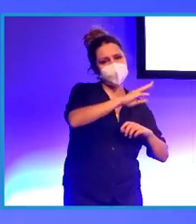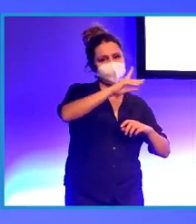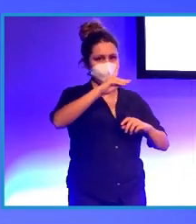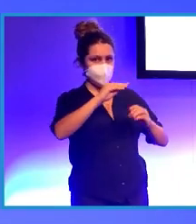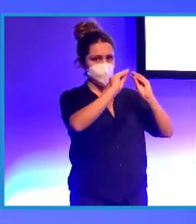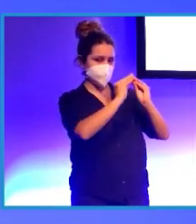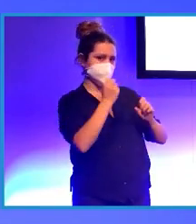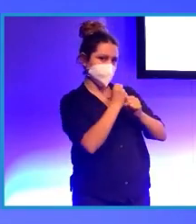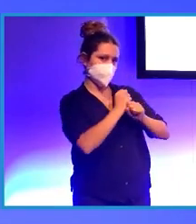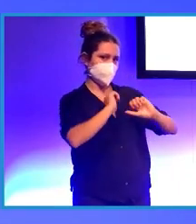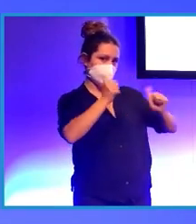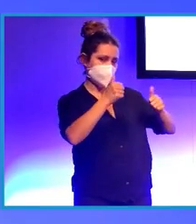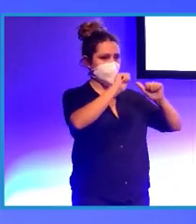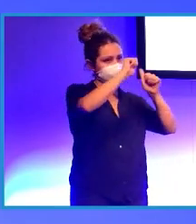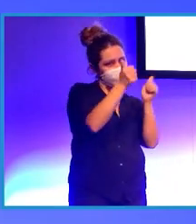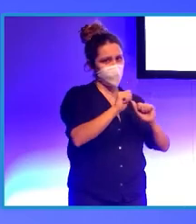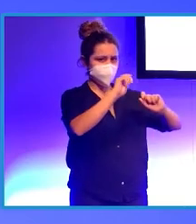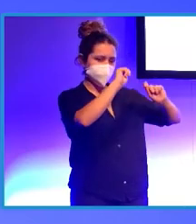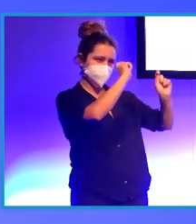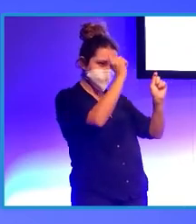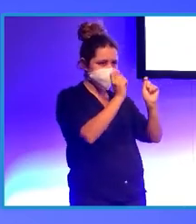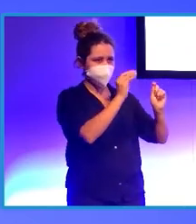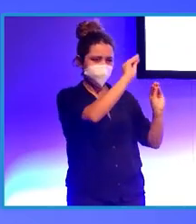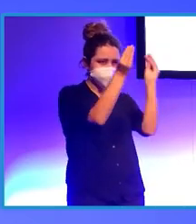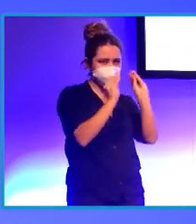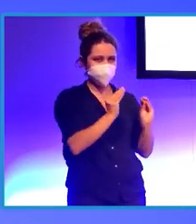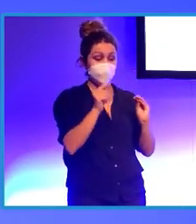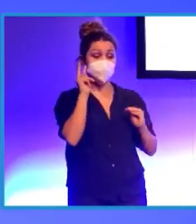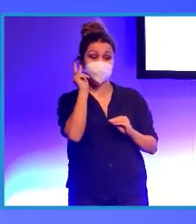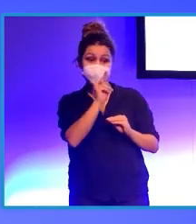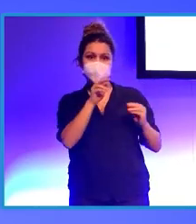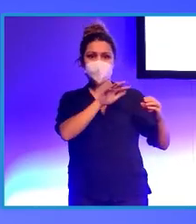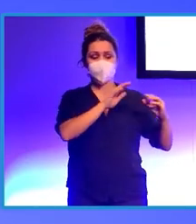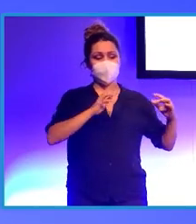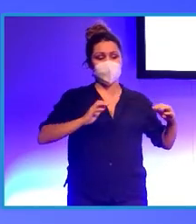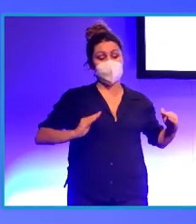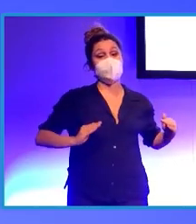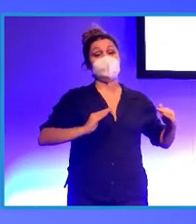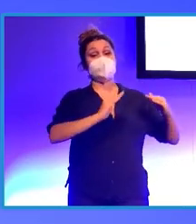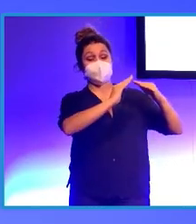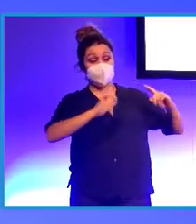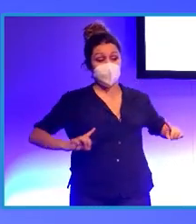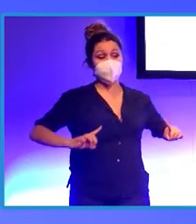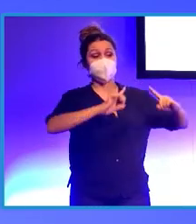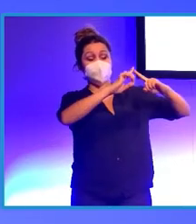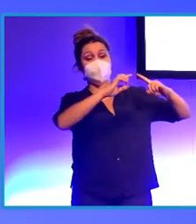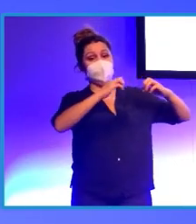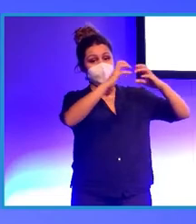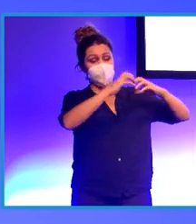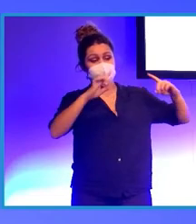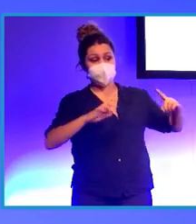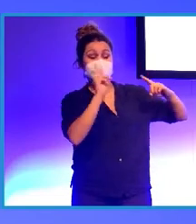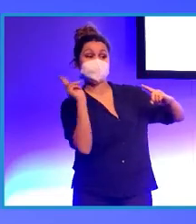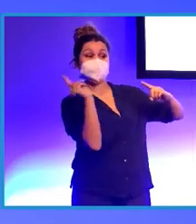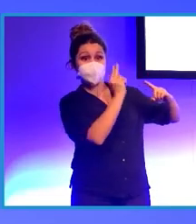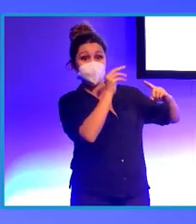modelando. Por ejemplo, aquí se ha visto la lava o se ha visto la montaña de La Palma, que la